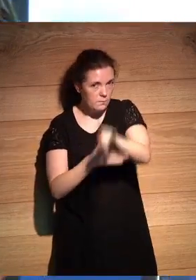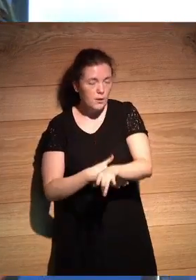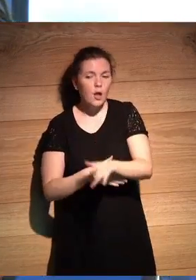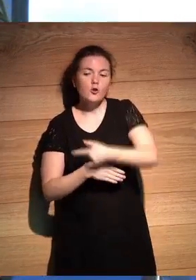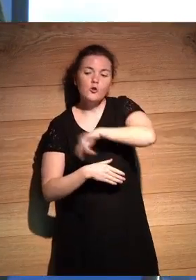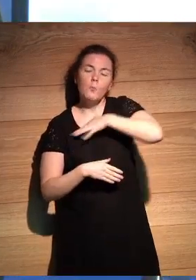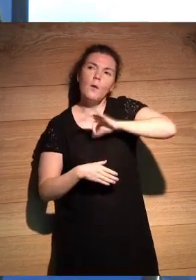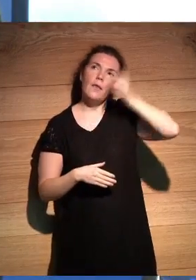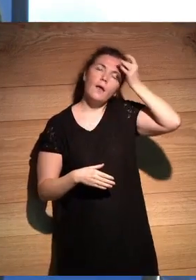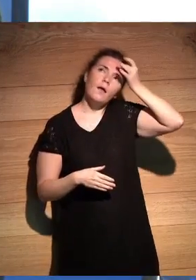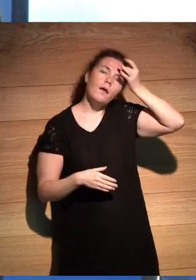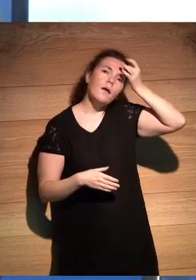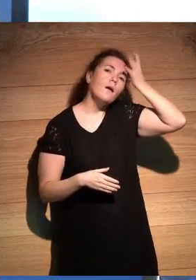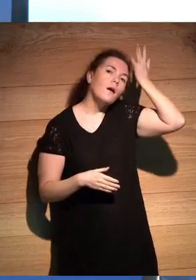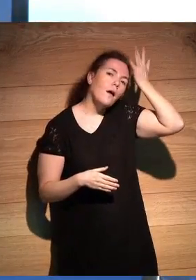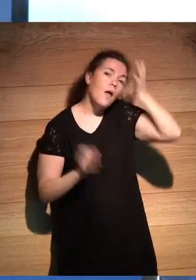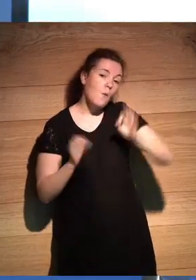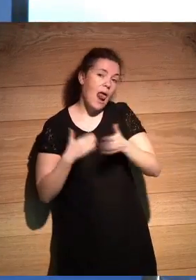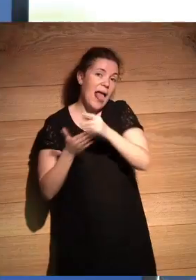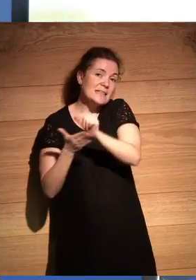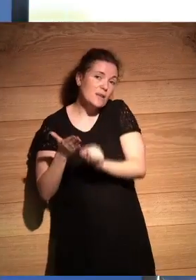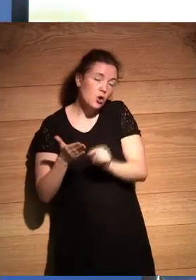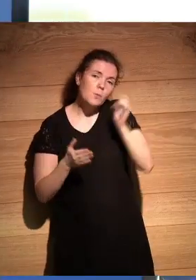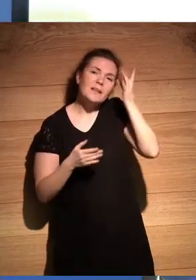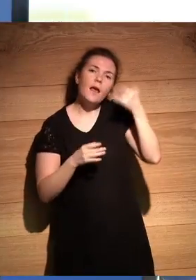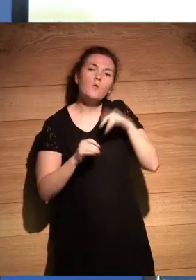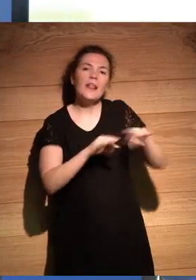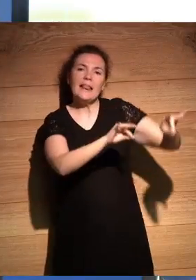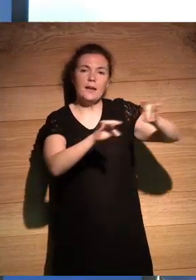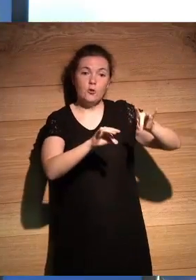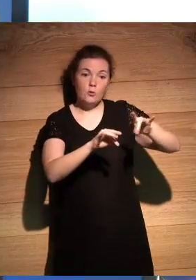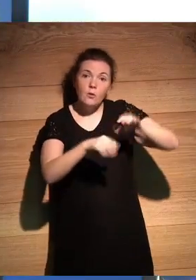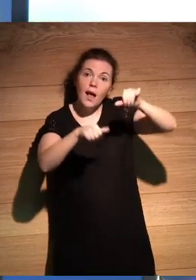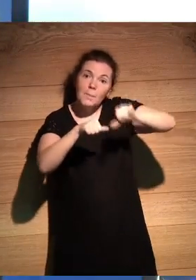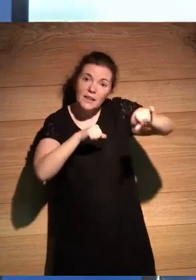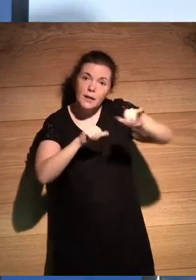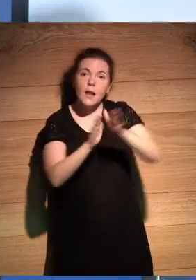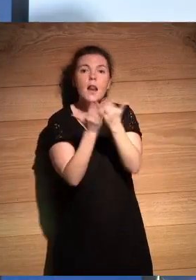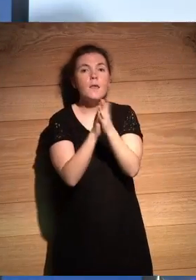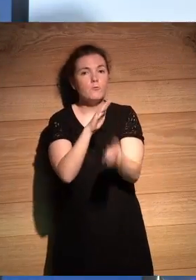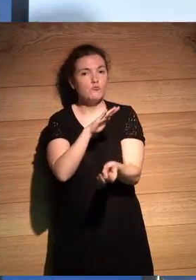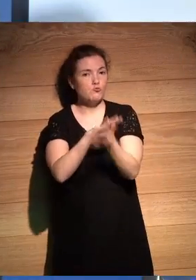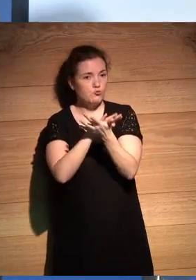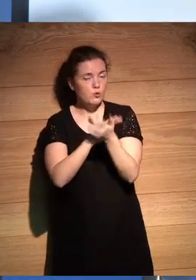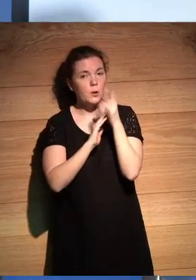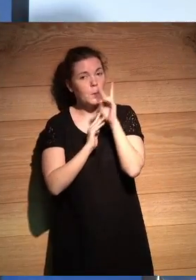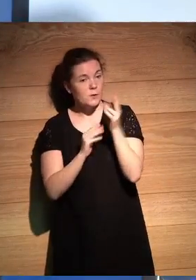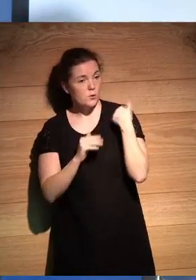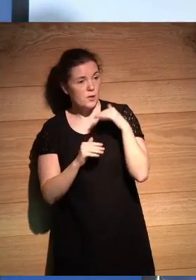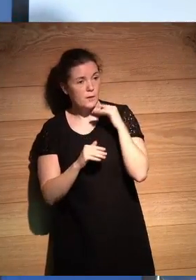podamos inventarnos también como el escritor un territorio. Y a partir de ahí se produce un libro, pues ya lo habéis visto por ahí,